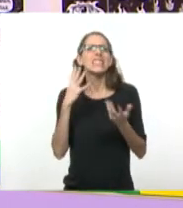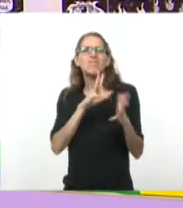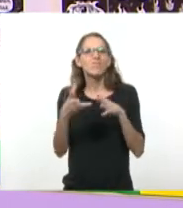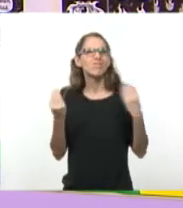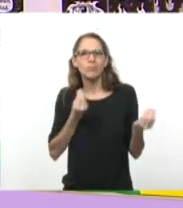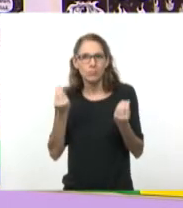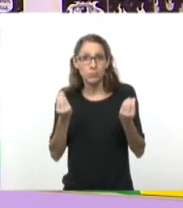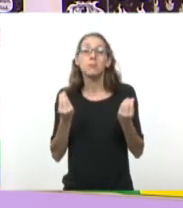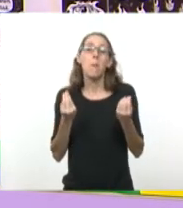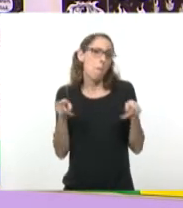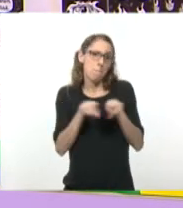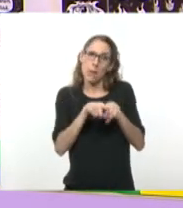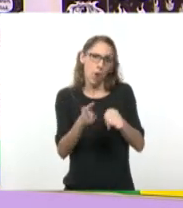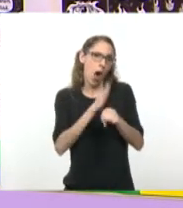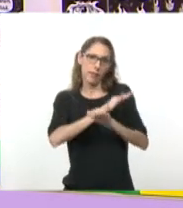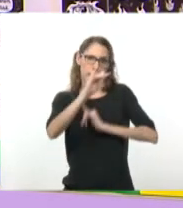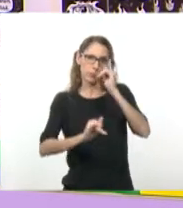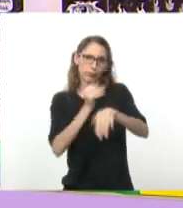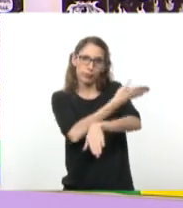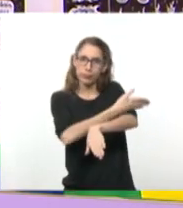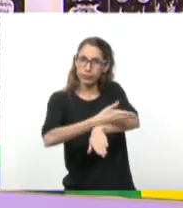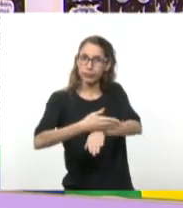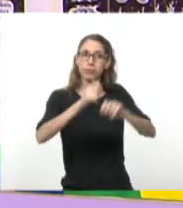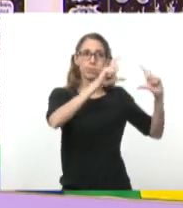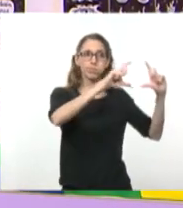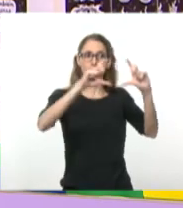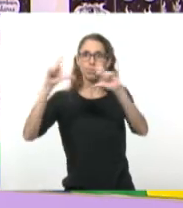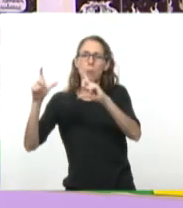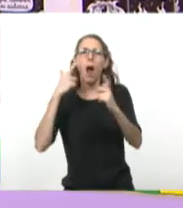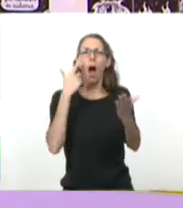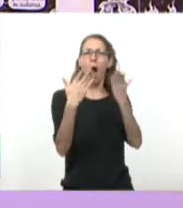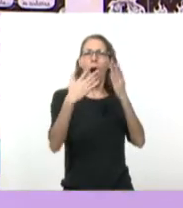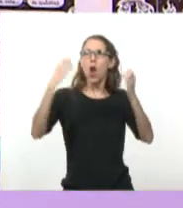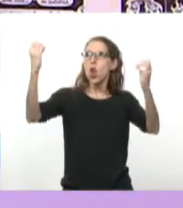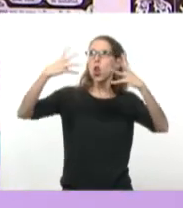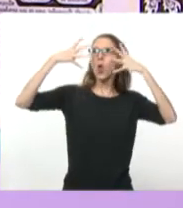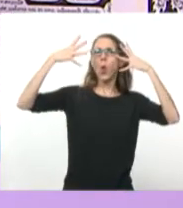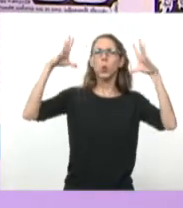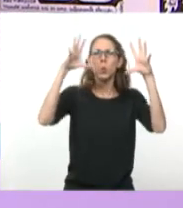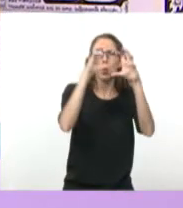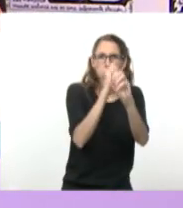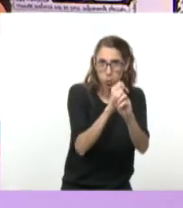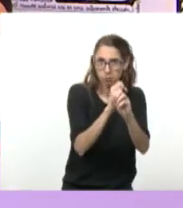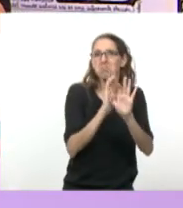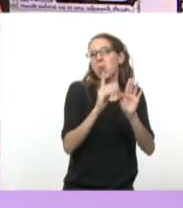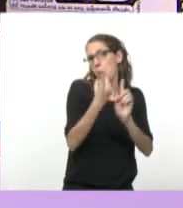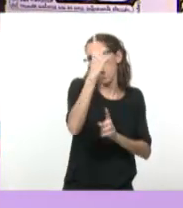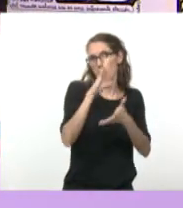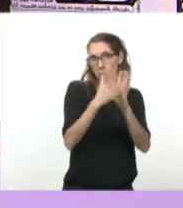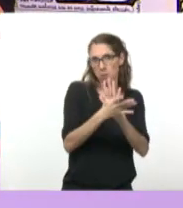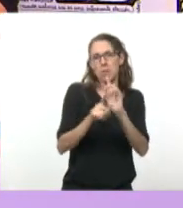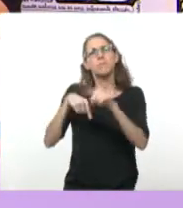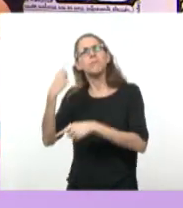Una es de la que estábamos hablando, para representar la luz y la sombra, lo claro y lo oscuro. Otro recurso es